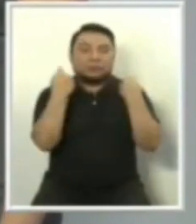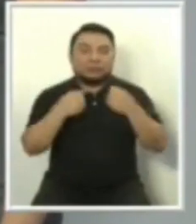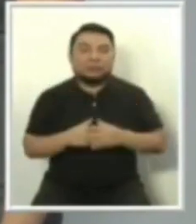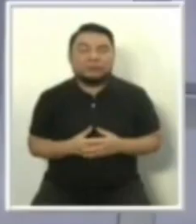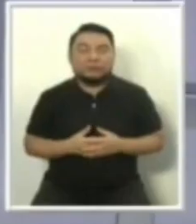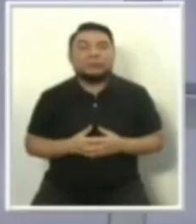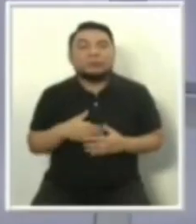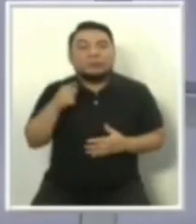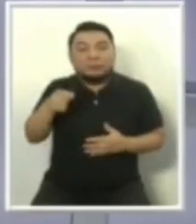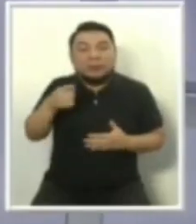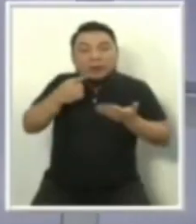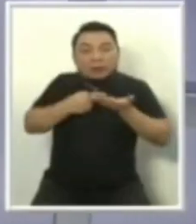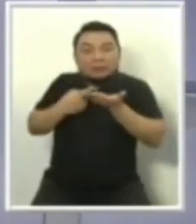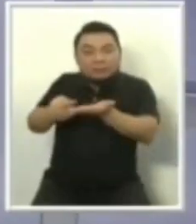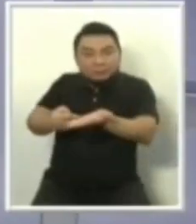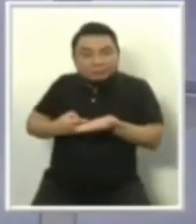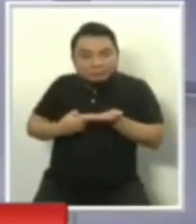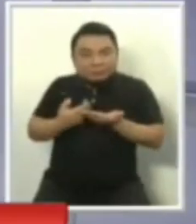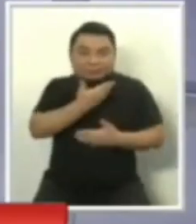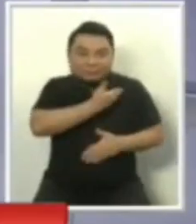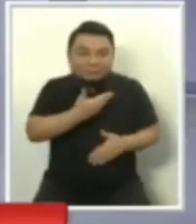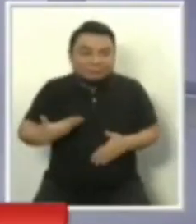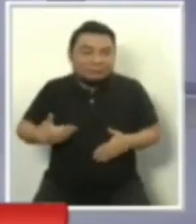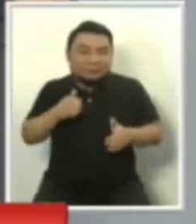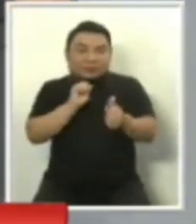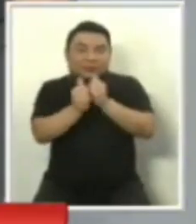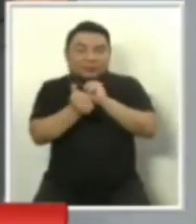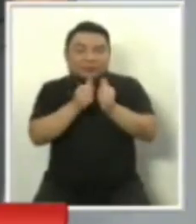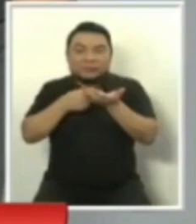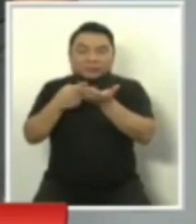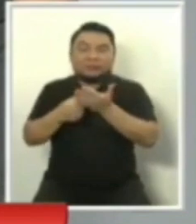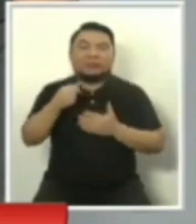estamos hablando de un debate de cinco bloques.